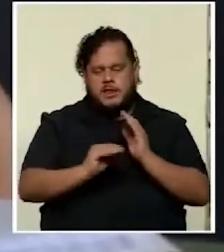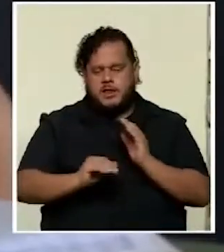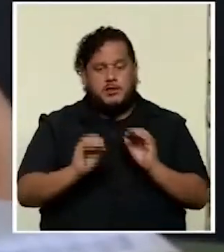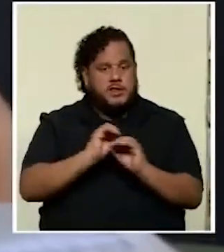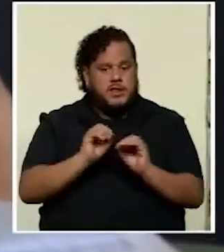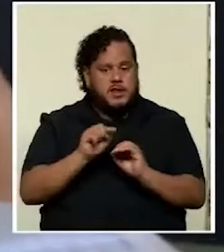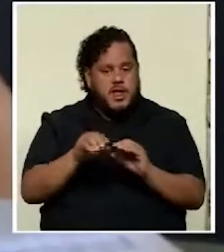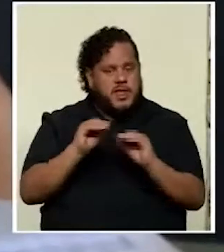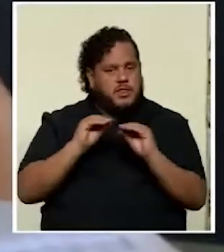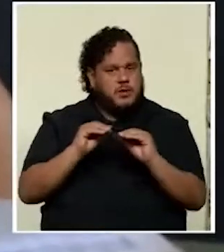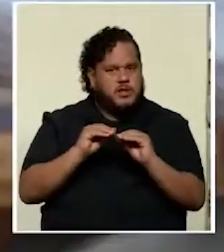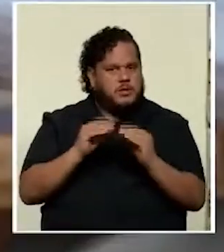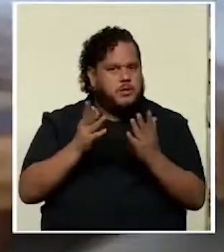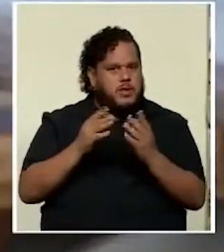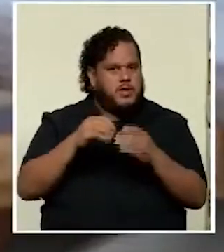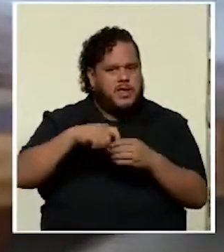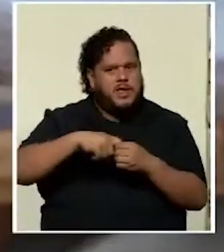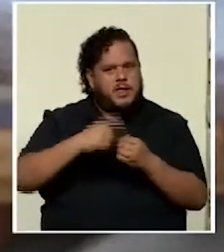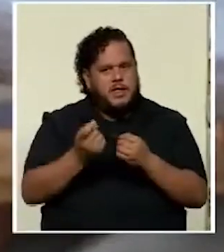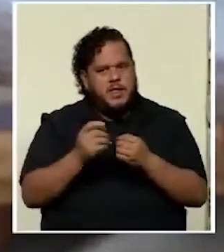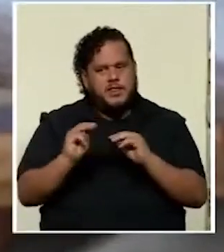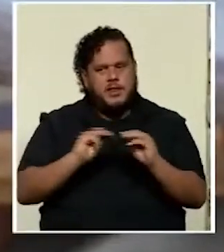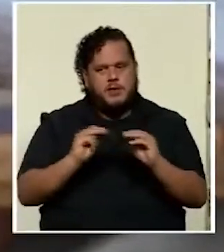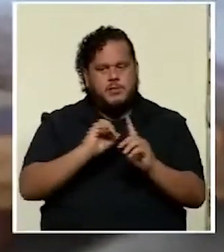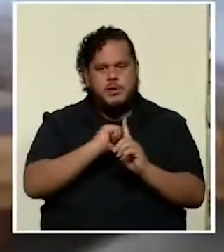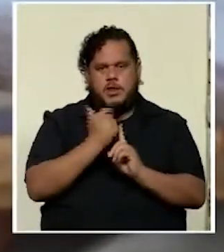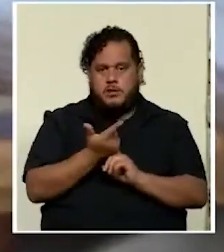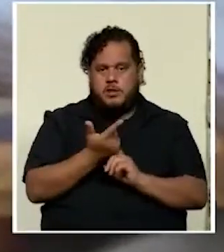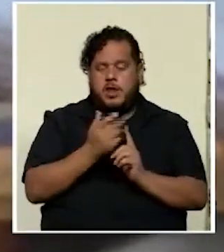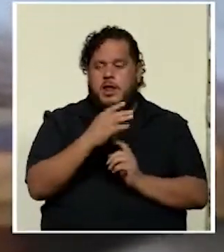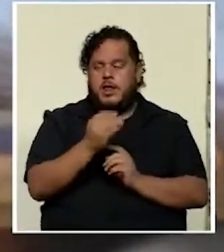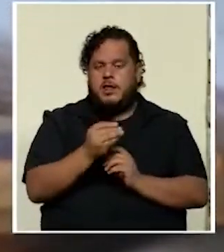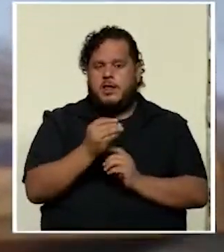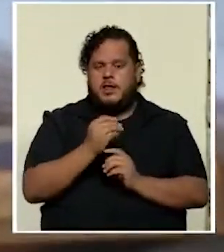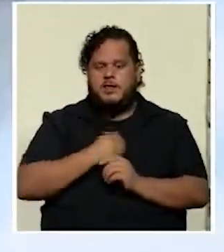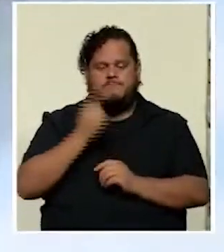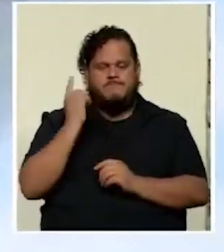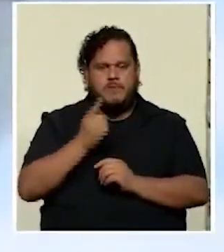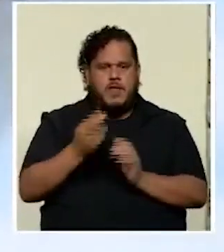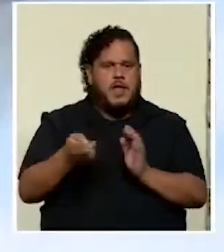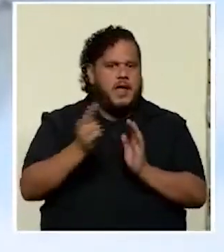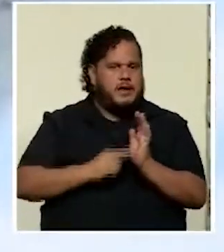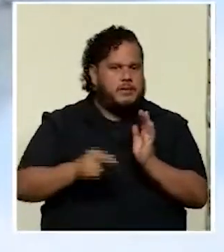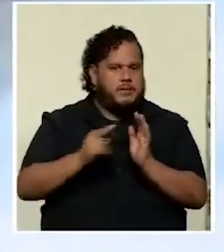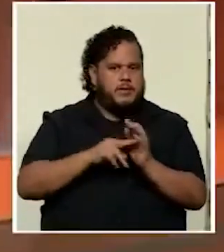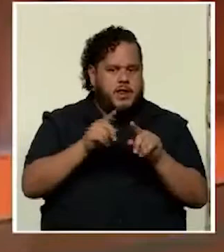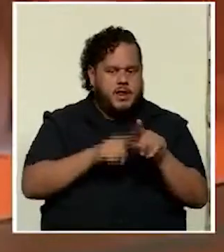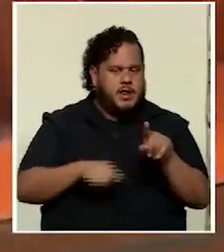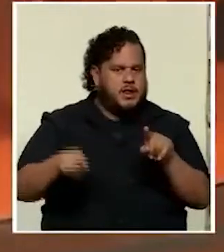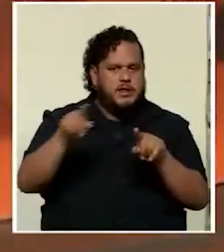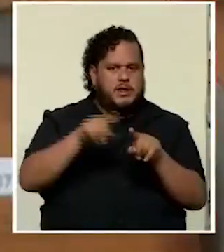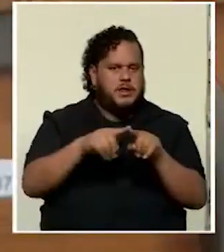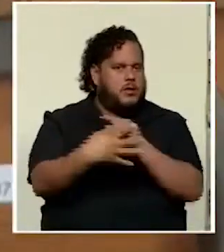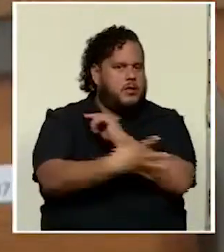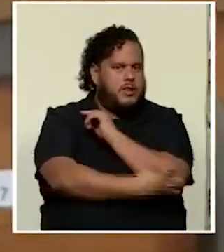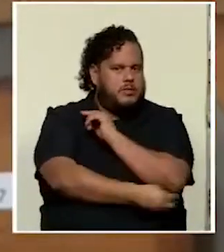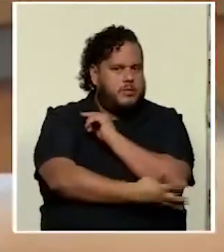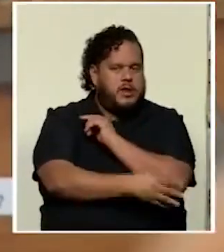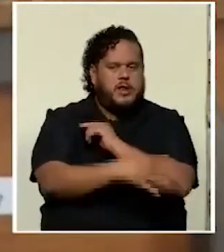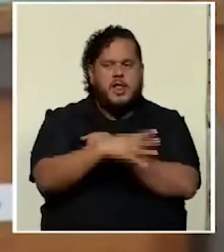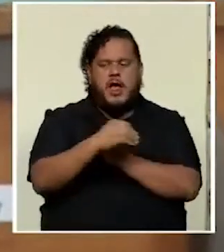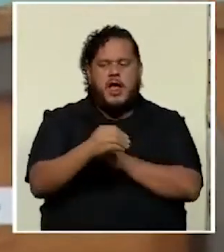quedarán excluidos de la movilidad social y condenados a repetir el ciclo de pobreza y